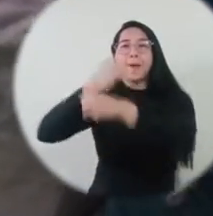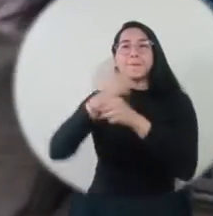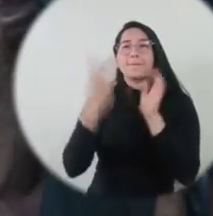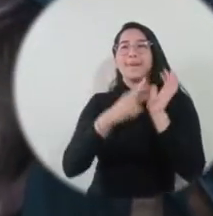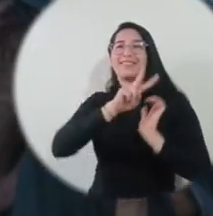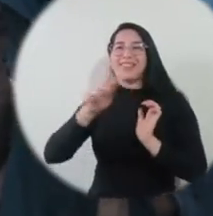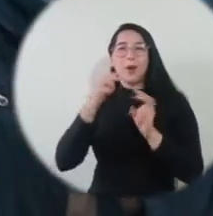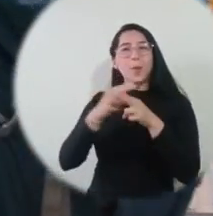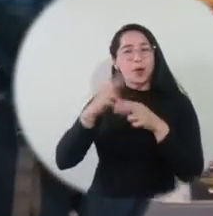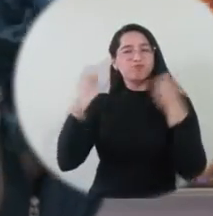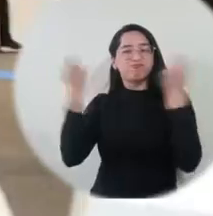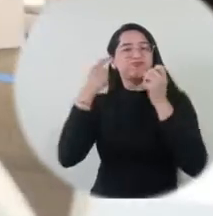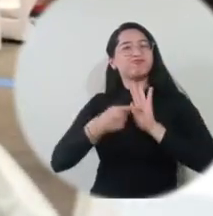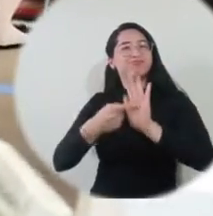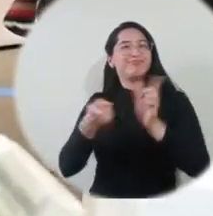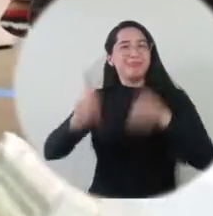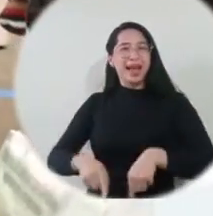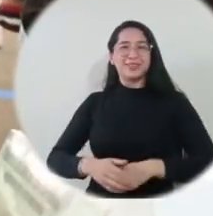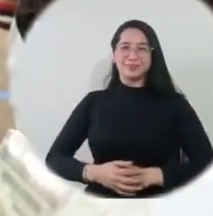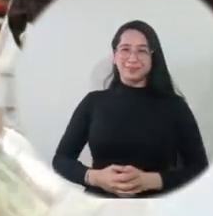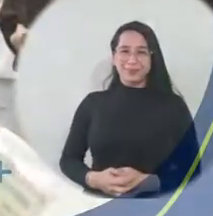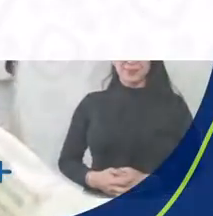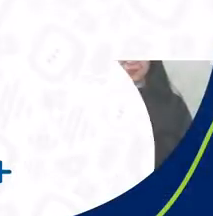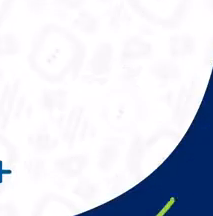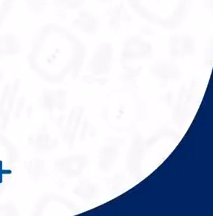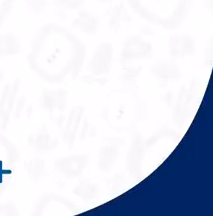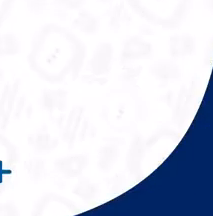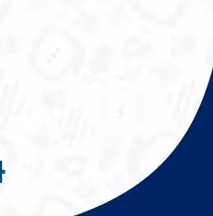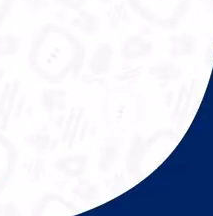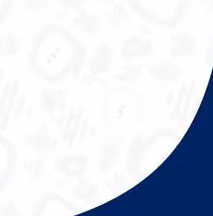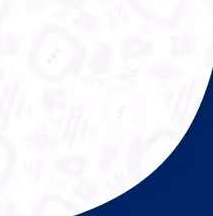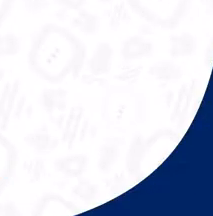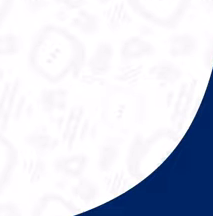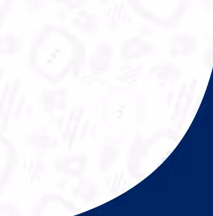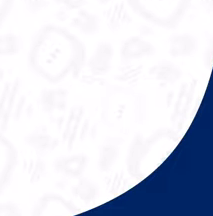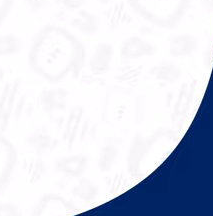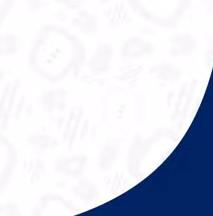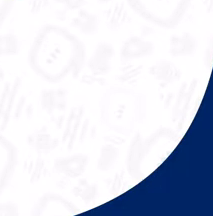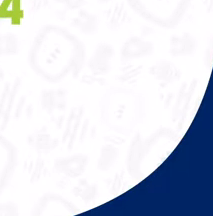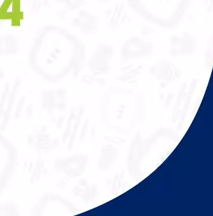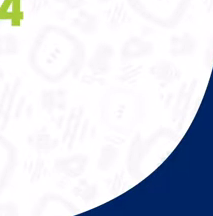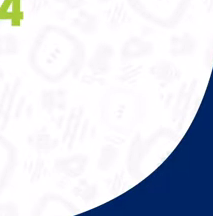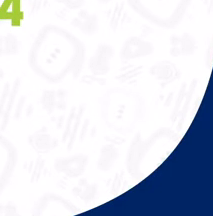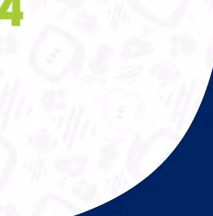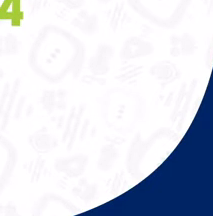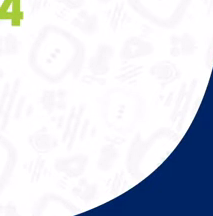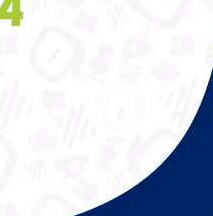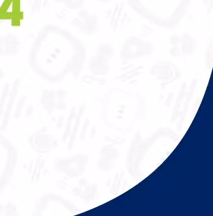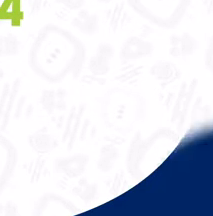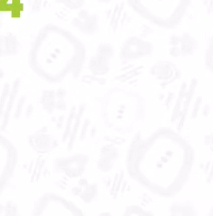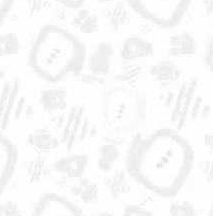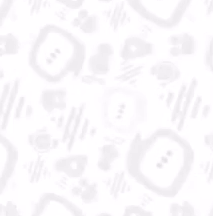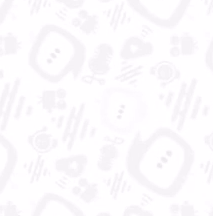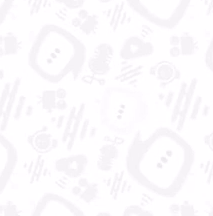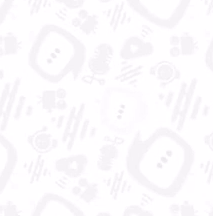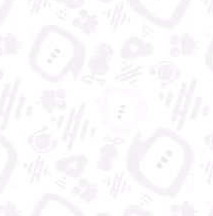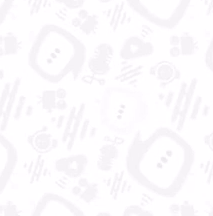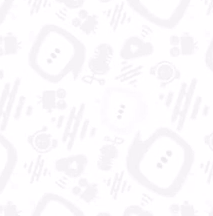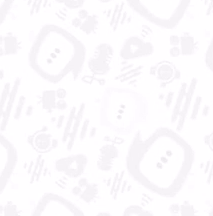la Cultura de Santa Marta, FISMAR 2022. Universidad de Magdalena, aún más incluyente e innovadora.